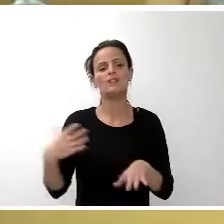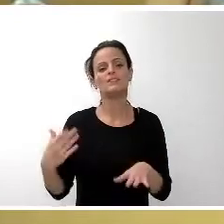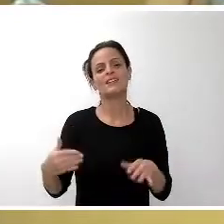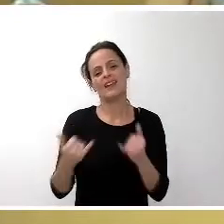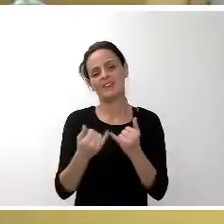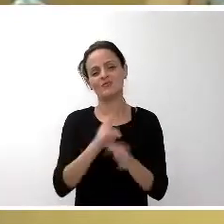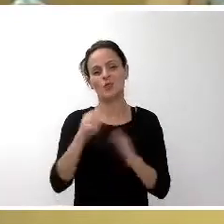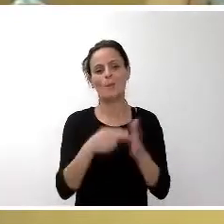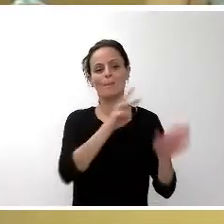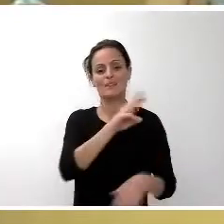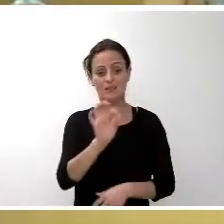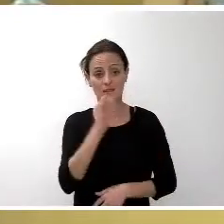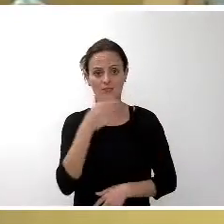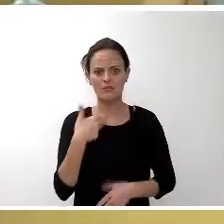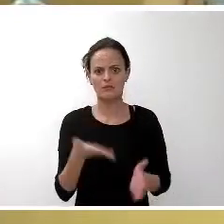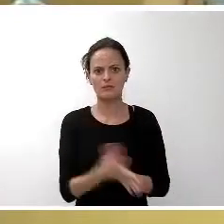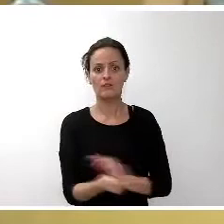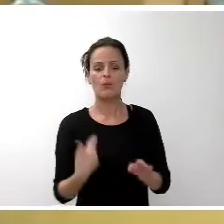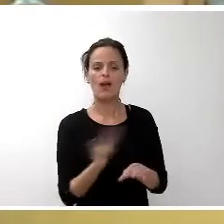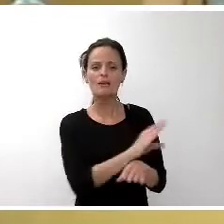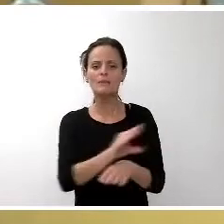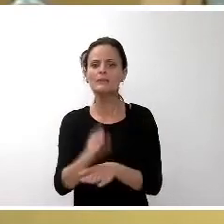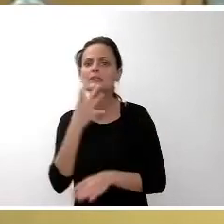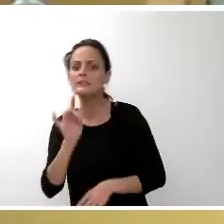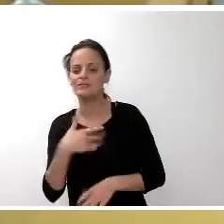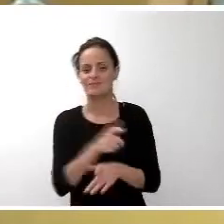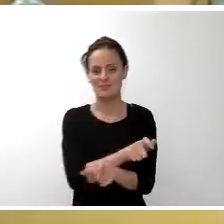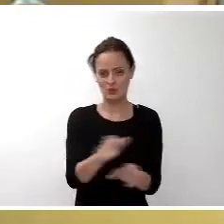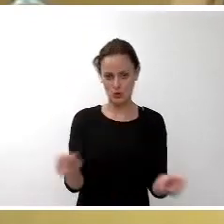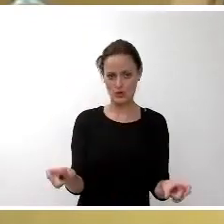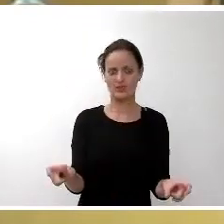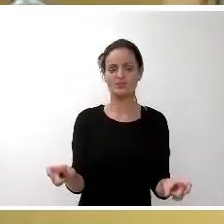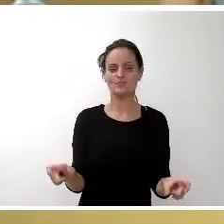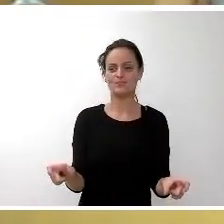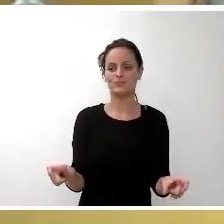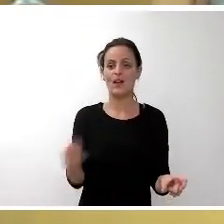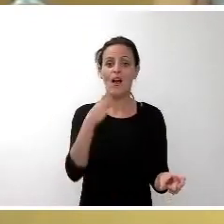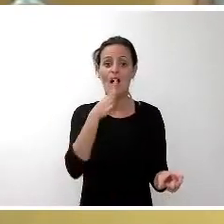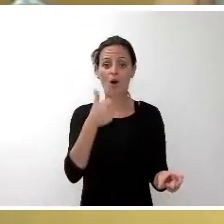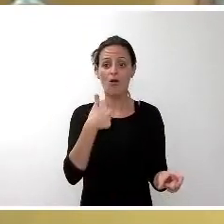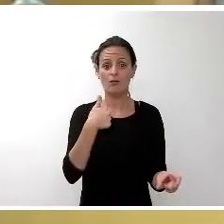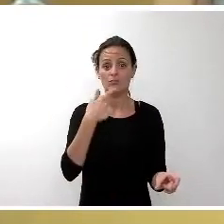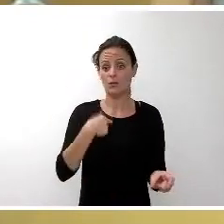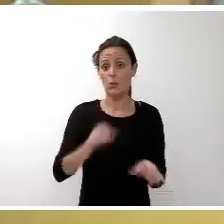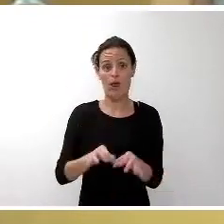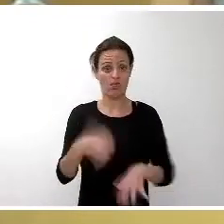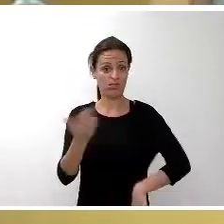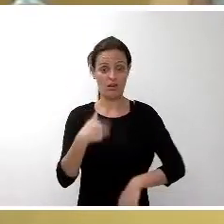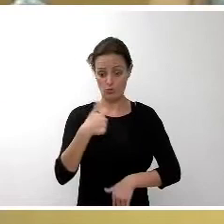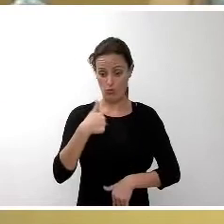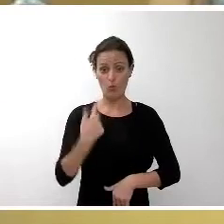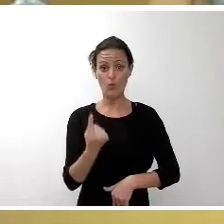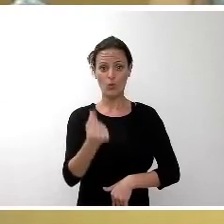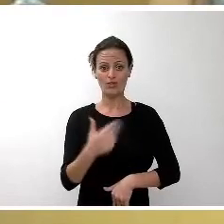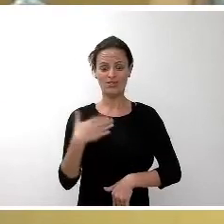principal objetivo es invertir en las personas. El azar ha hecho que pueda presidir esta institución por un día y